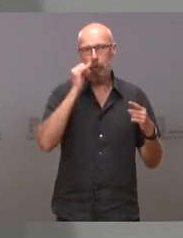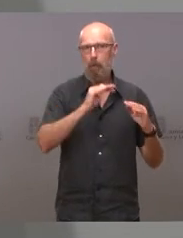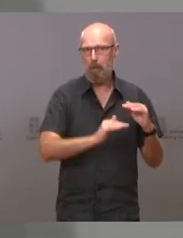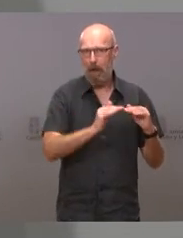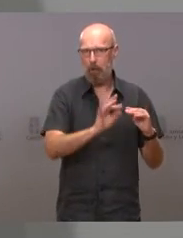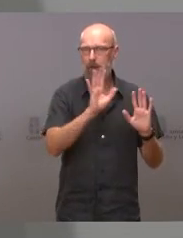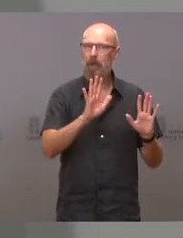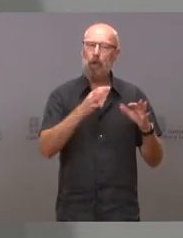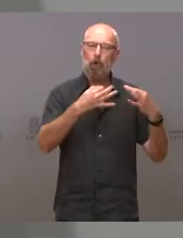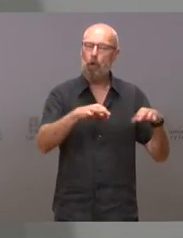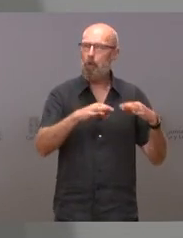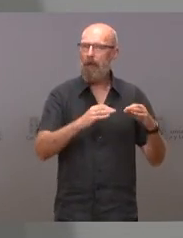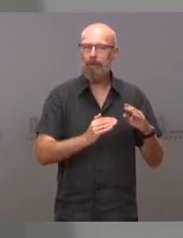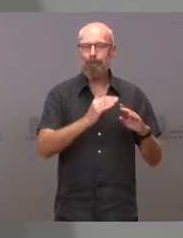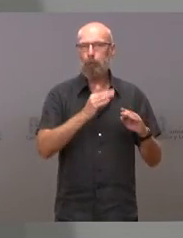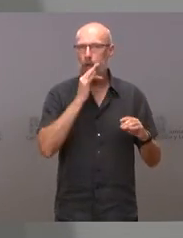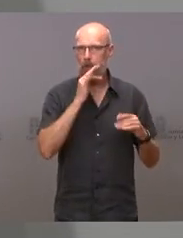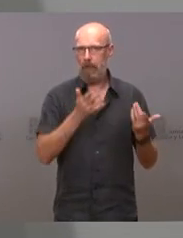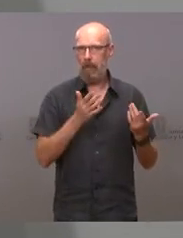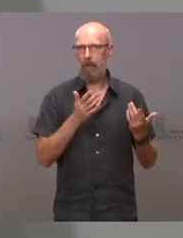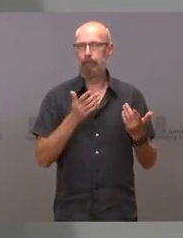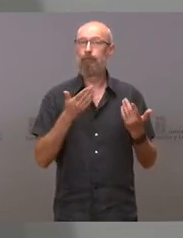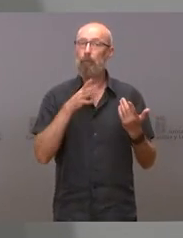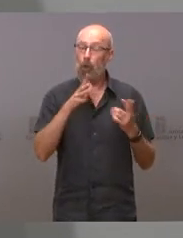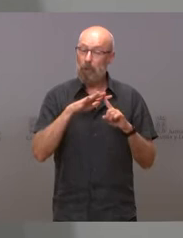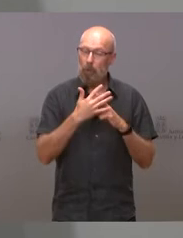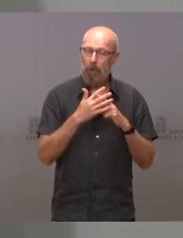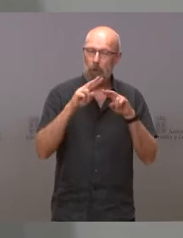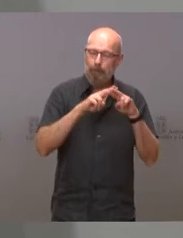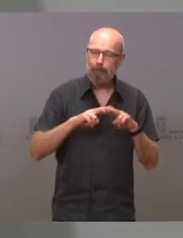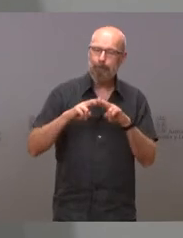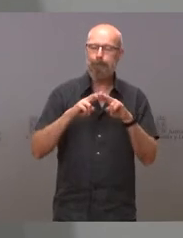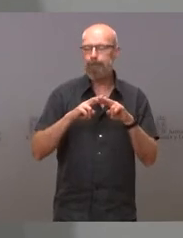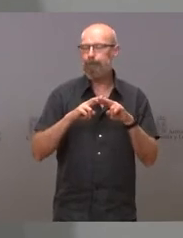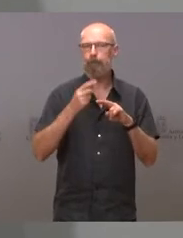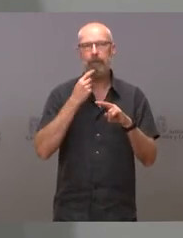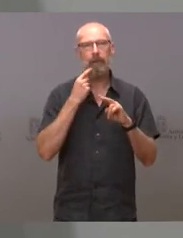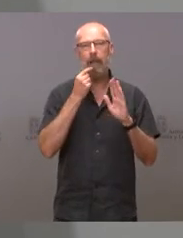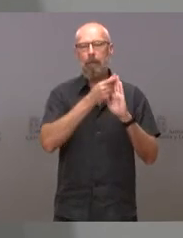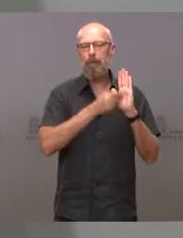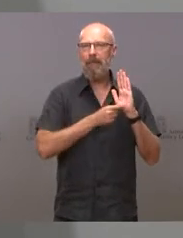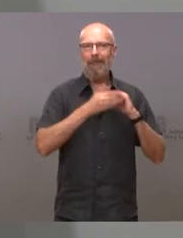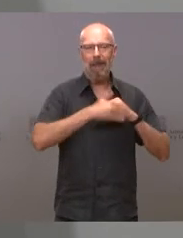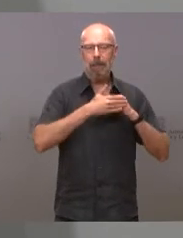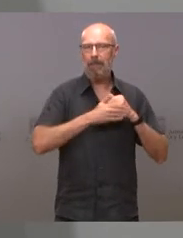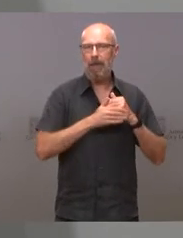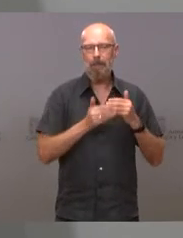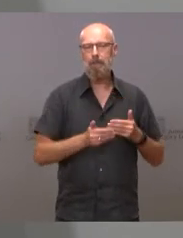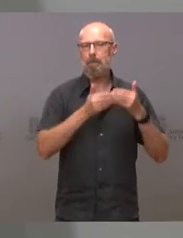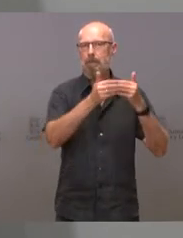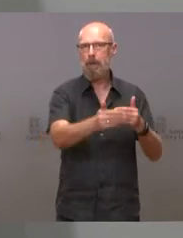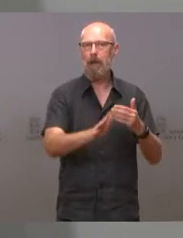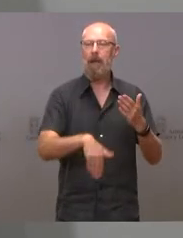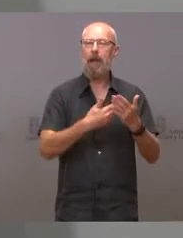todo esto nos aconseja prorrogar las medidas restrictivas hasta el próximo